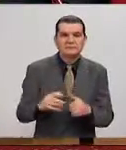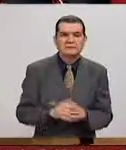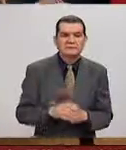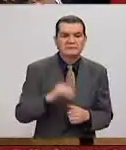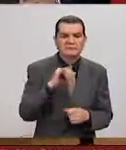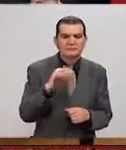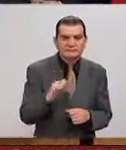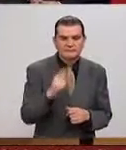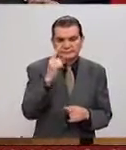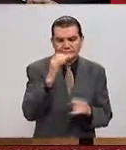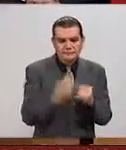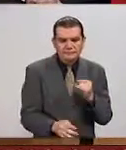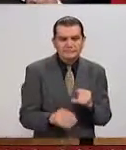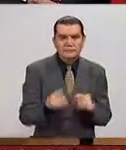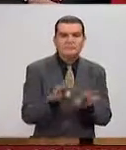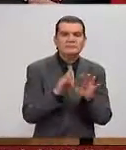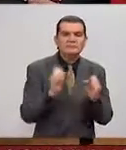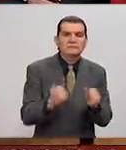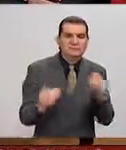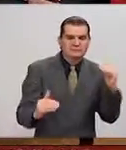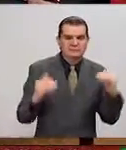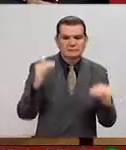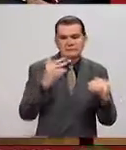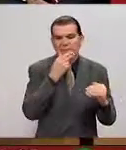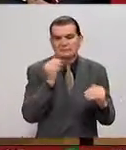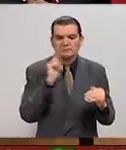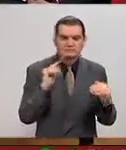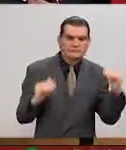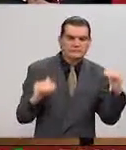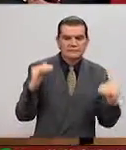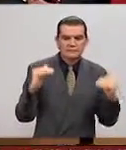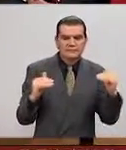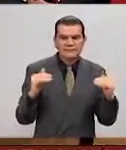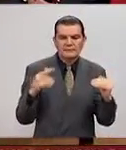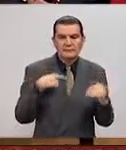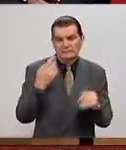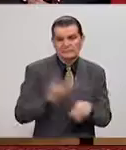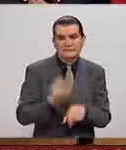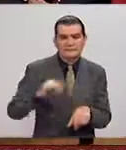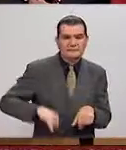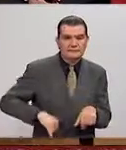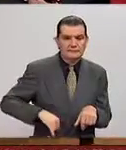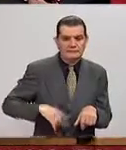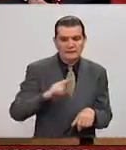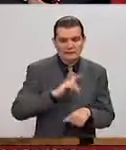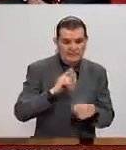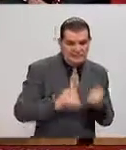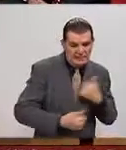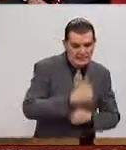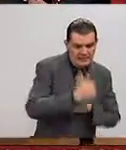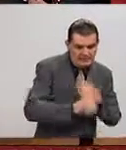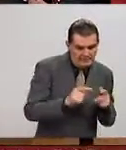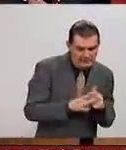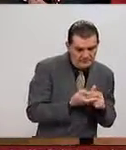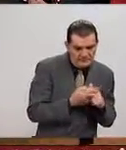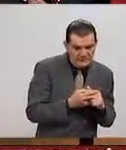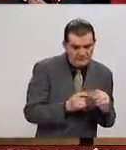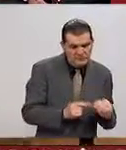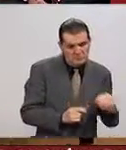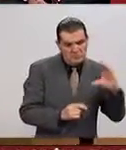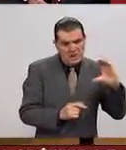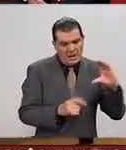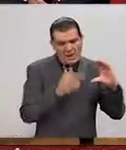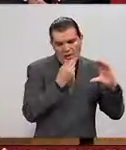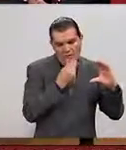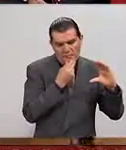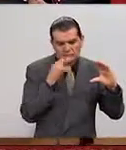Inés, finalmente, ¿cómo está la paridad hombre-mujeres? Pues fíjate que es una cosa interesante, porque cuando la carrera inició era principalmente